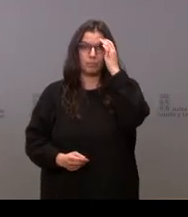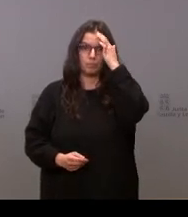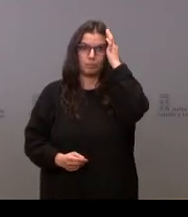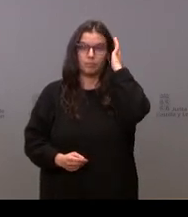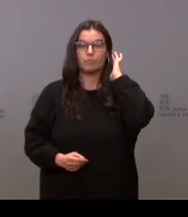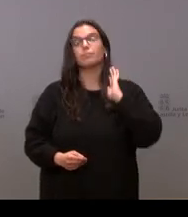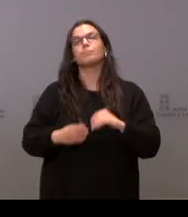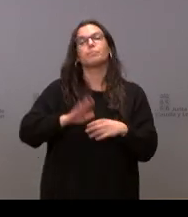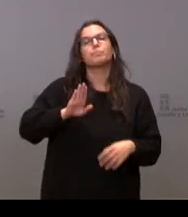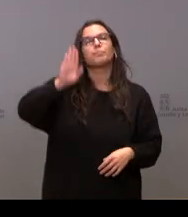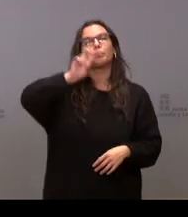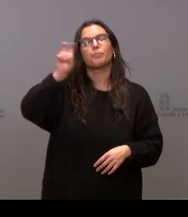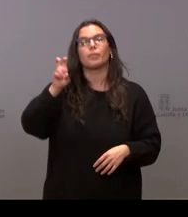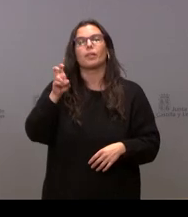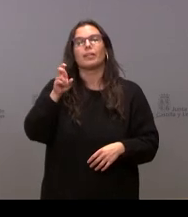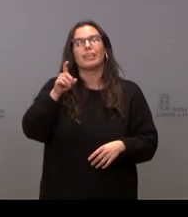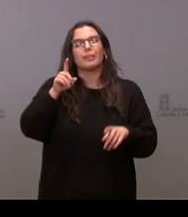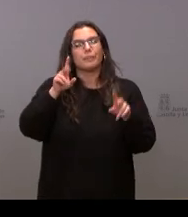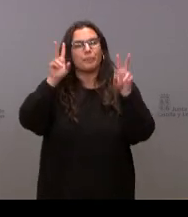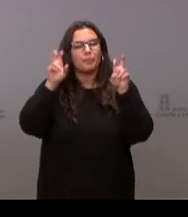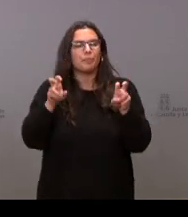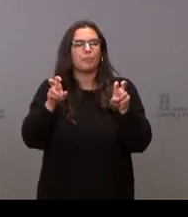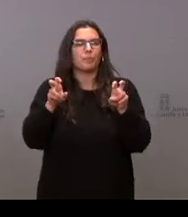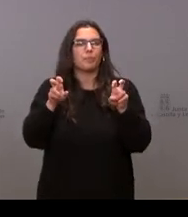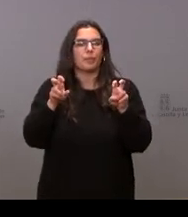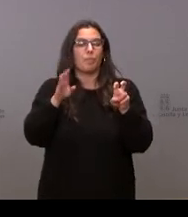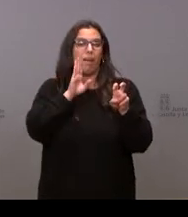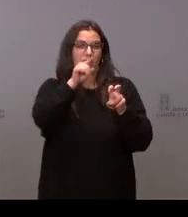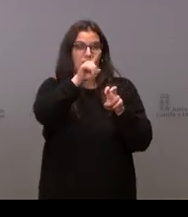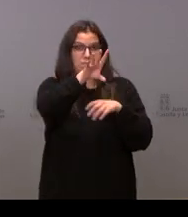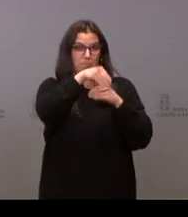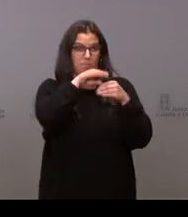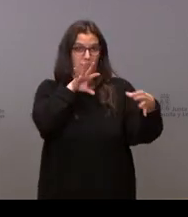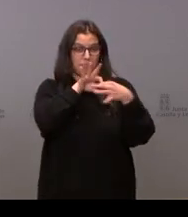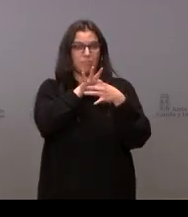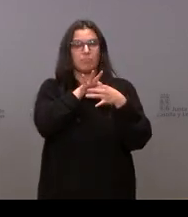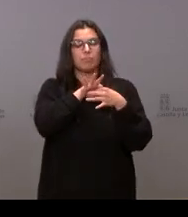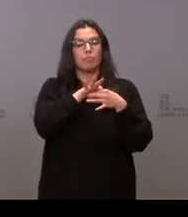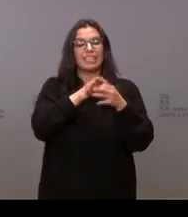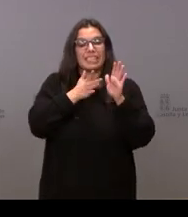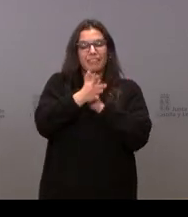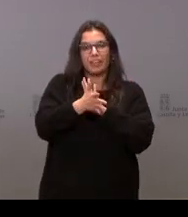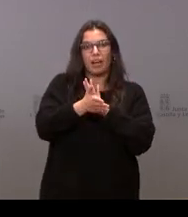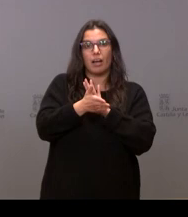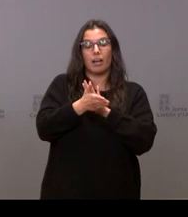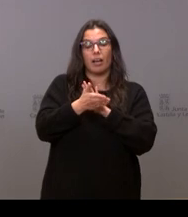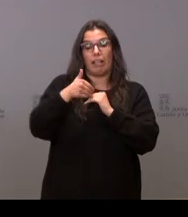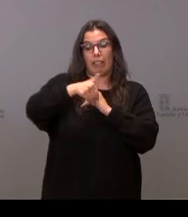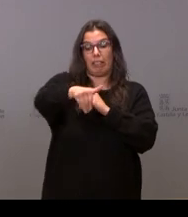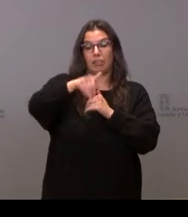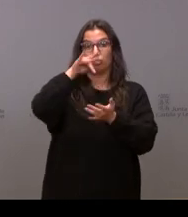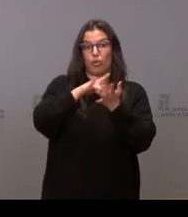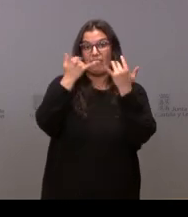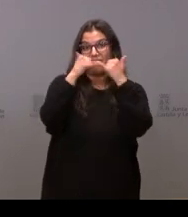Sí, de todas formas incidiendo un poco en este comentario suyo, vamos hacia las celebraciones de Navidad,